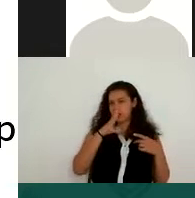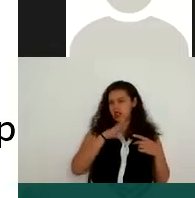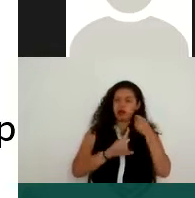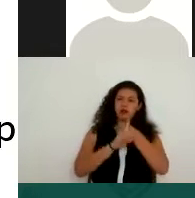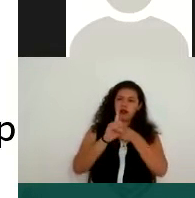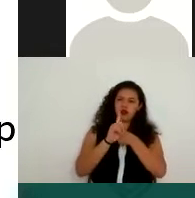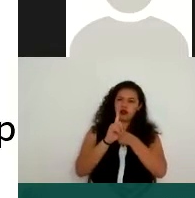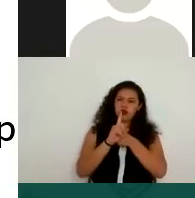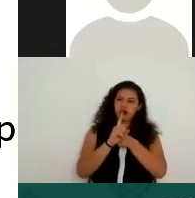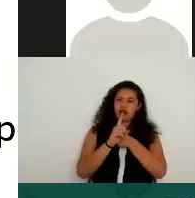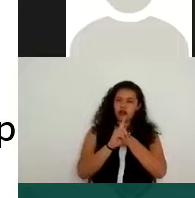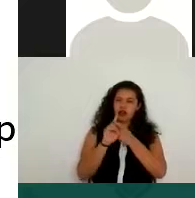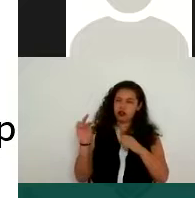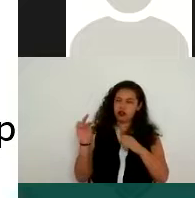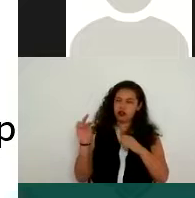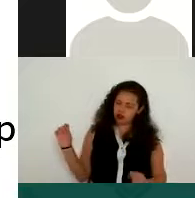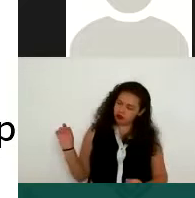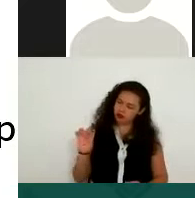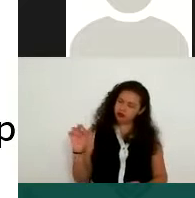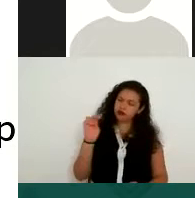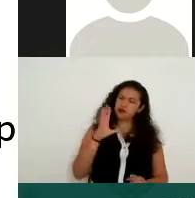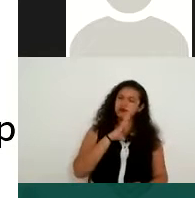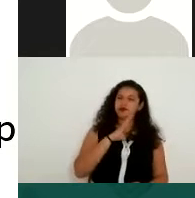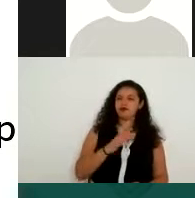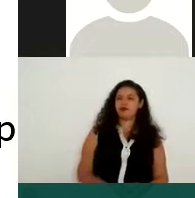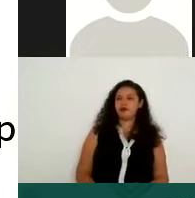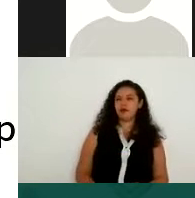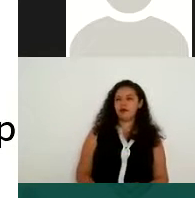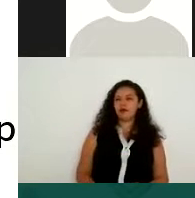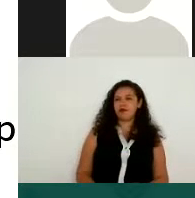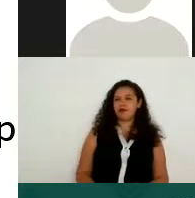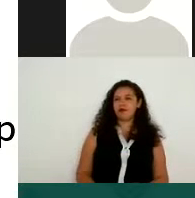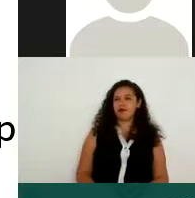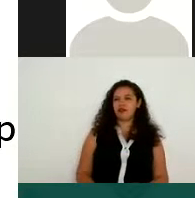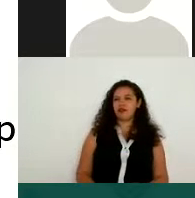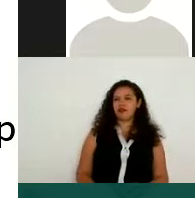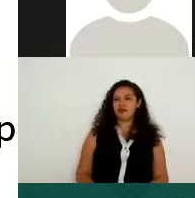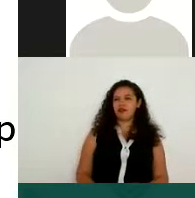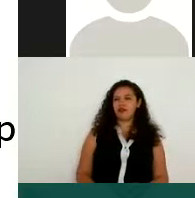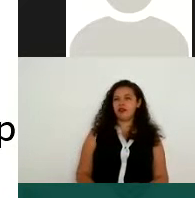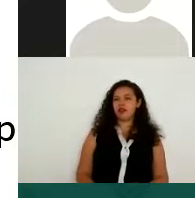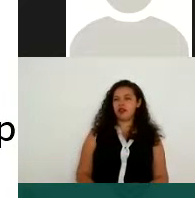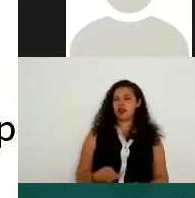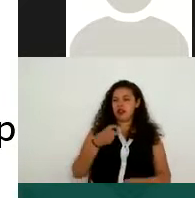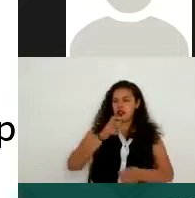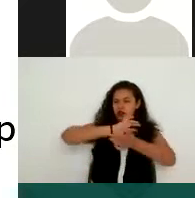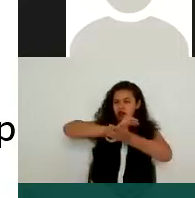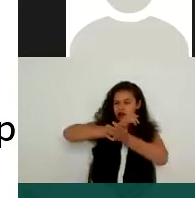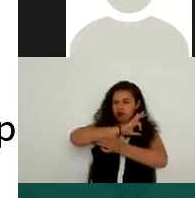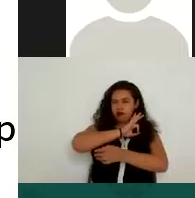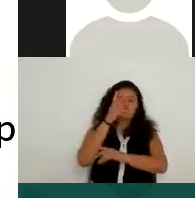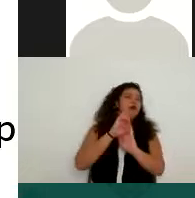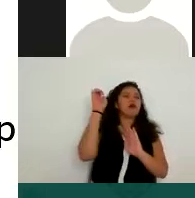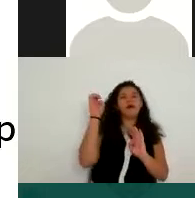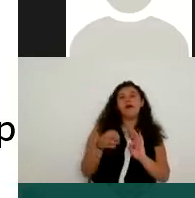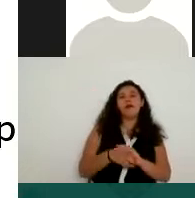forma de caminar, de andar, esto podría generar discriminación. En el caso, por ejemplo, de que esta